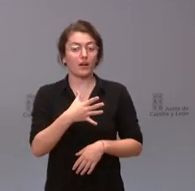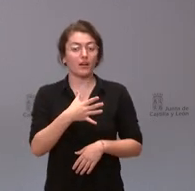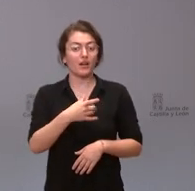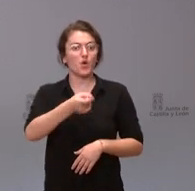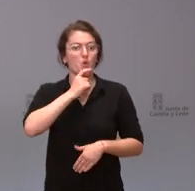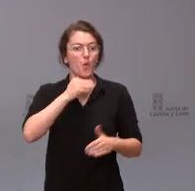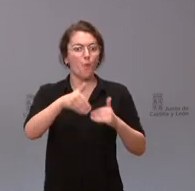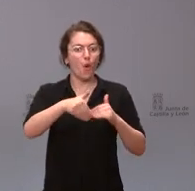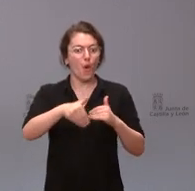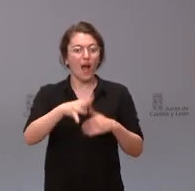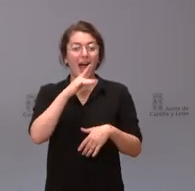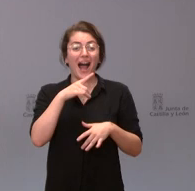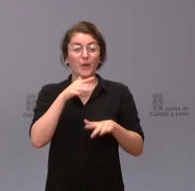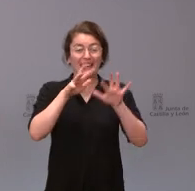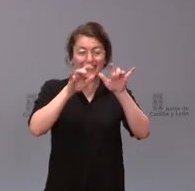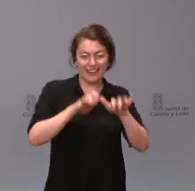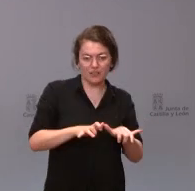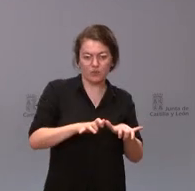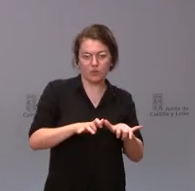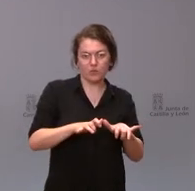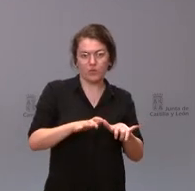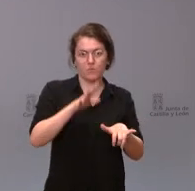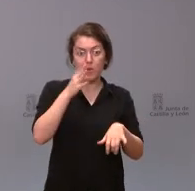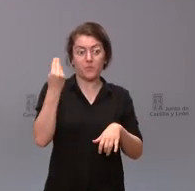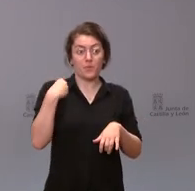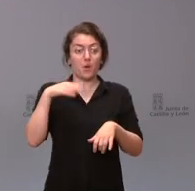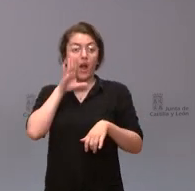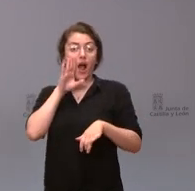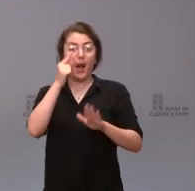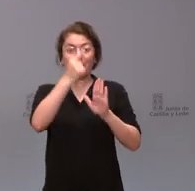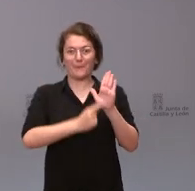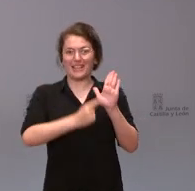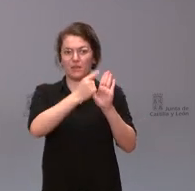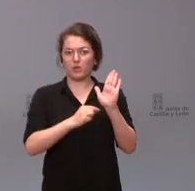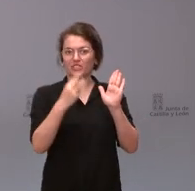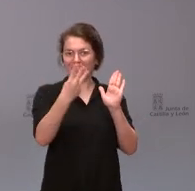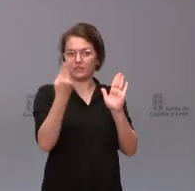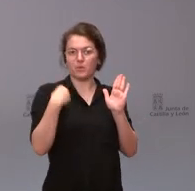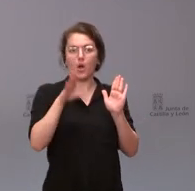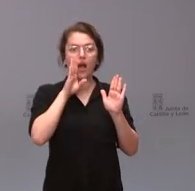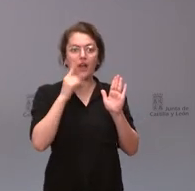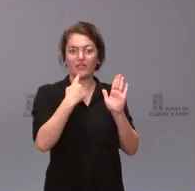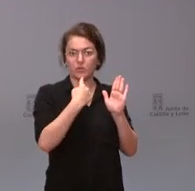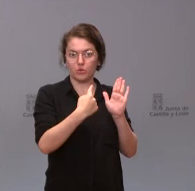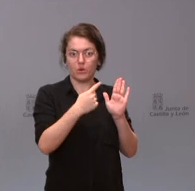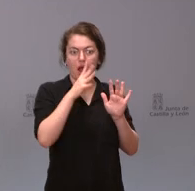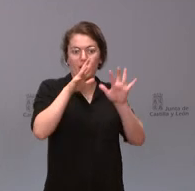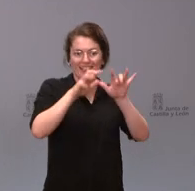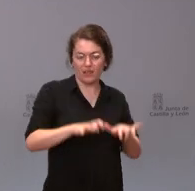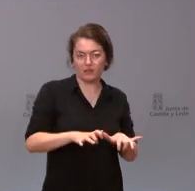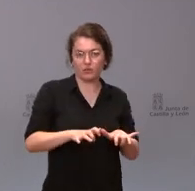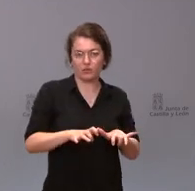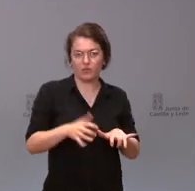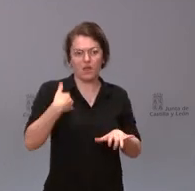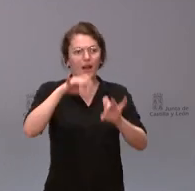se está redactando en función de esos tres principios que yo le señalaba anteriormente y que sí que tenemos claro la idea